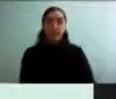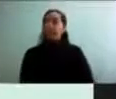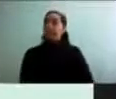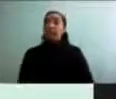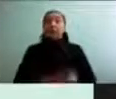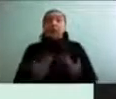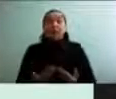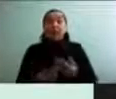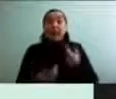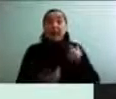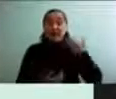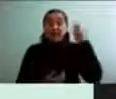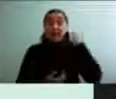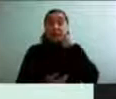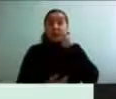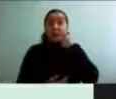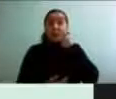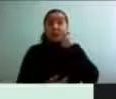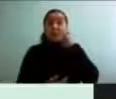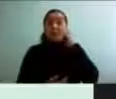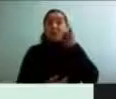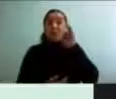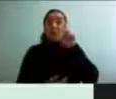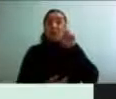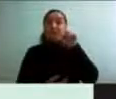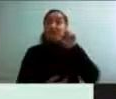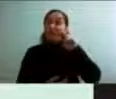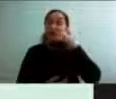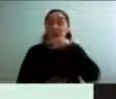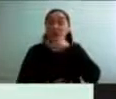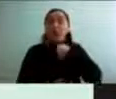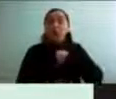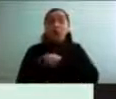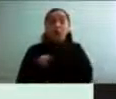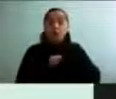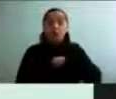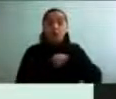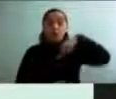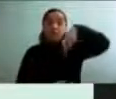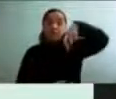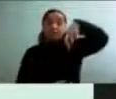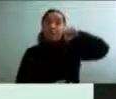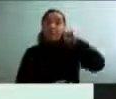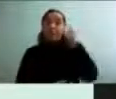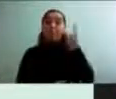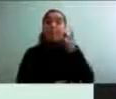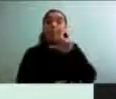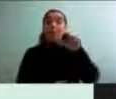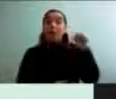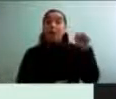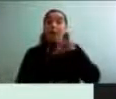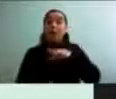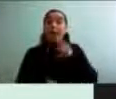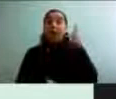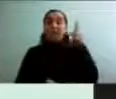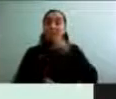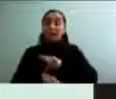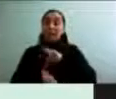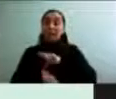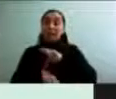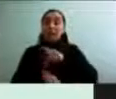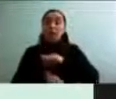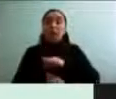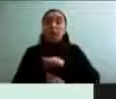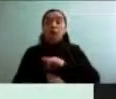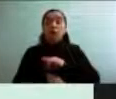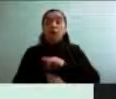pero me vuelvo a presentar. Mi nombre es Paula Ávila, soy kinesióloga. Me he dedicado al trabajo con personas mayores desde que